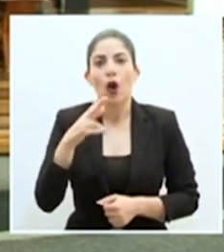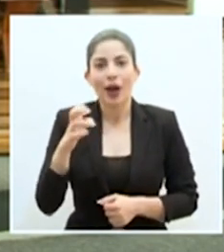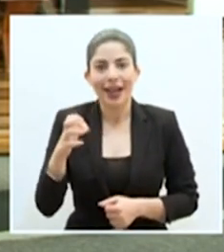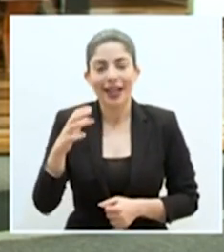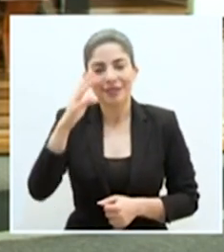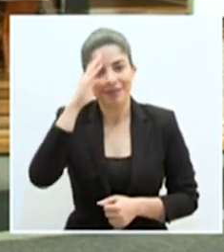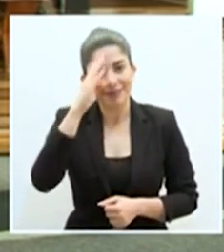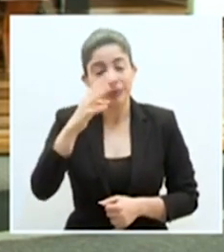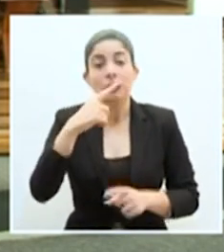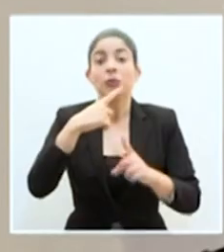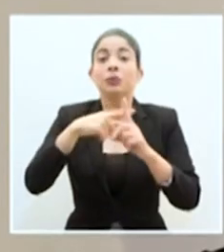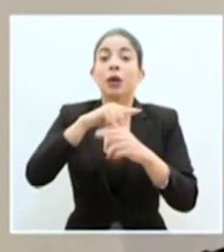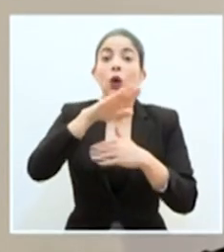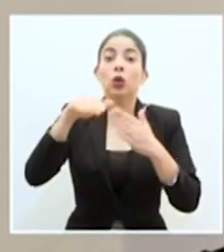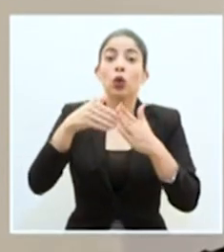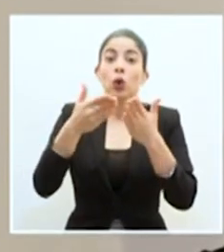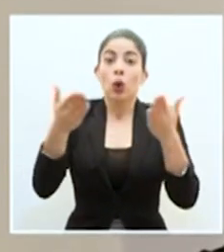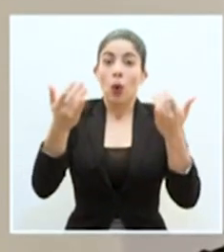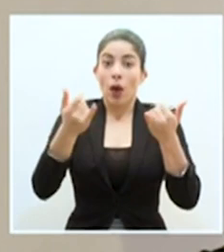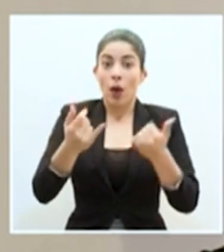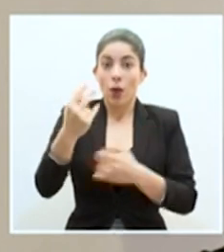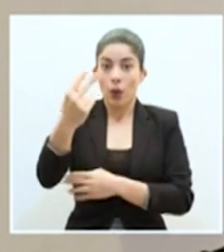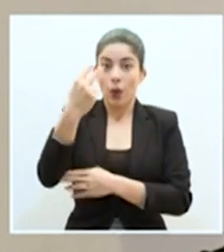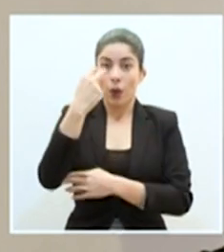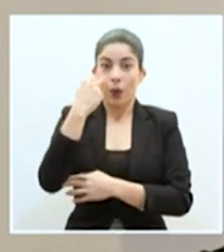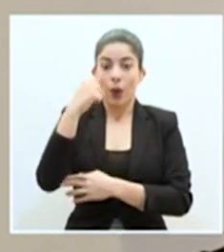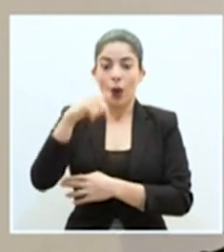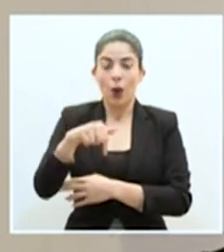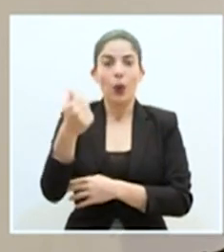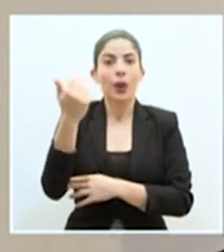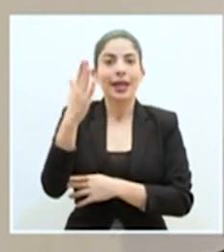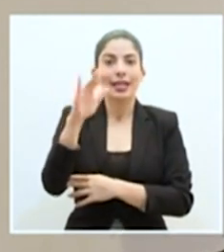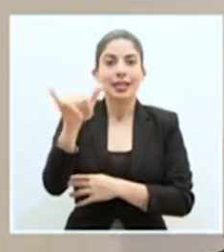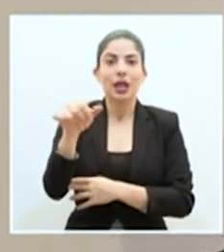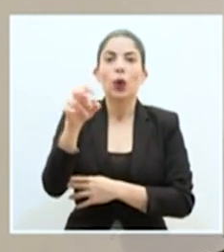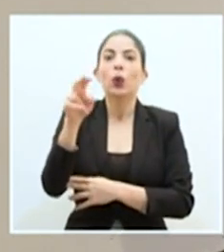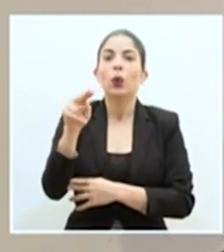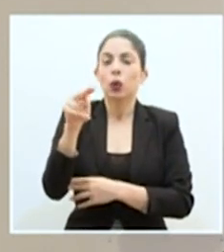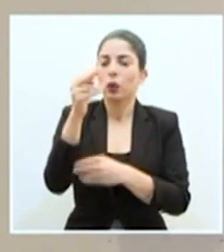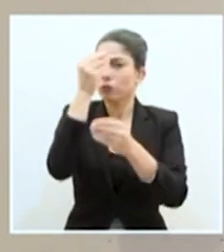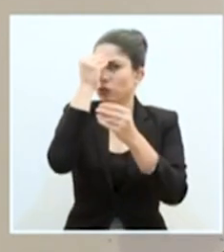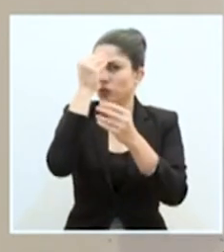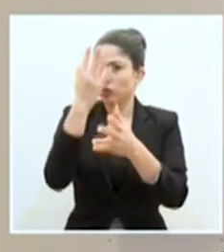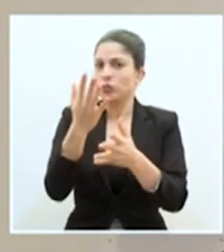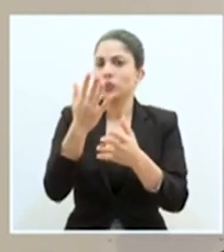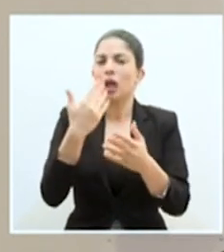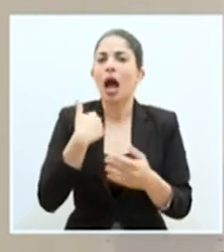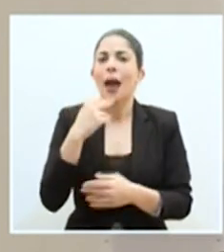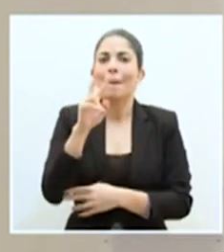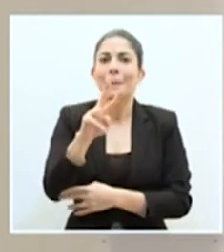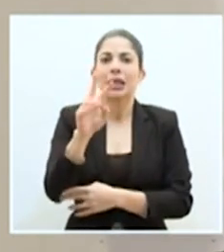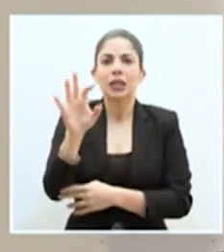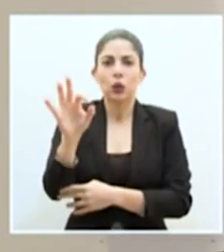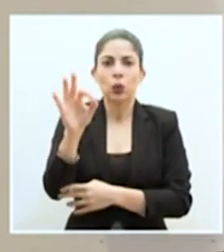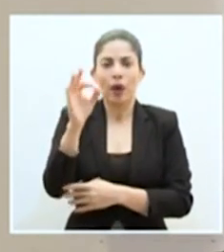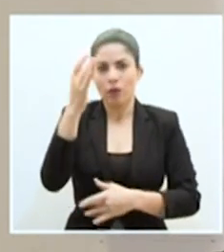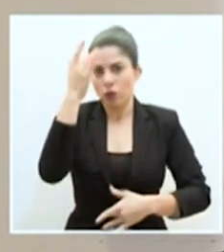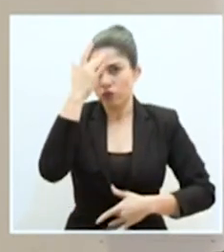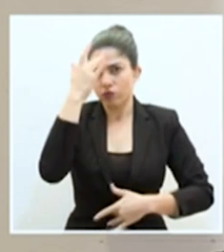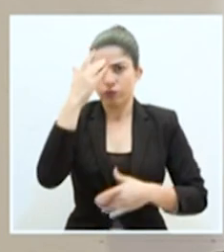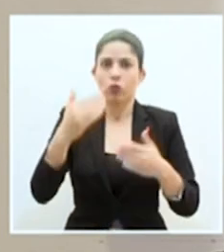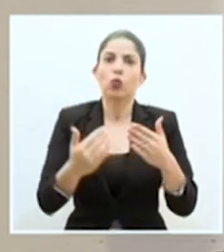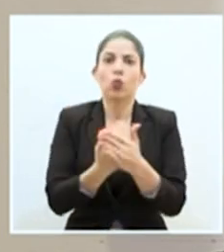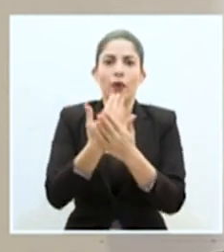saludo. Y a todos los que están siguiendo la transmisión, al ser 15 de junio, informamos que se registran 29 casos nuevos